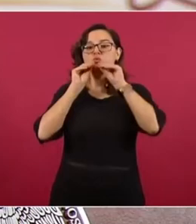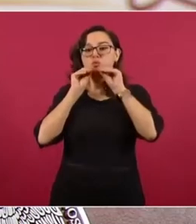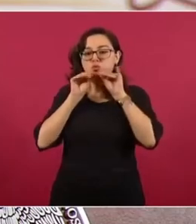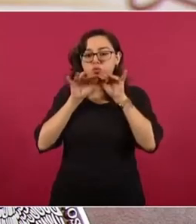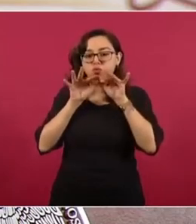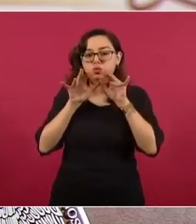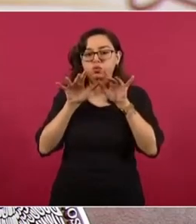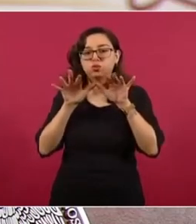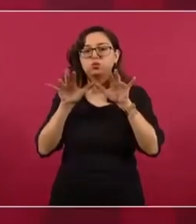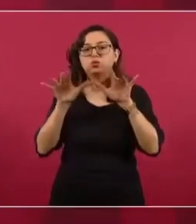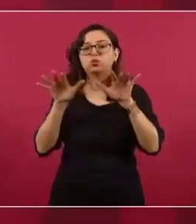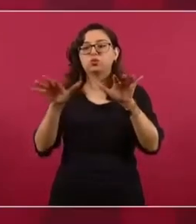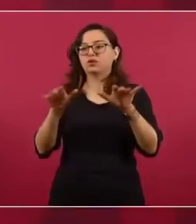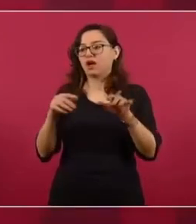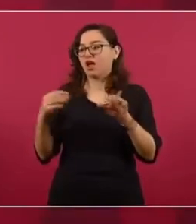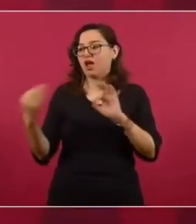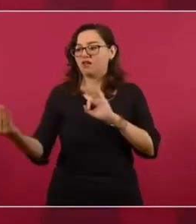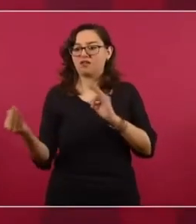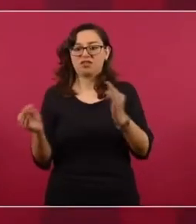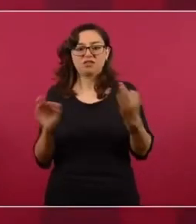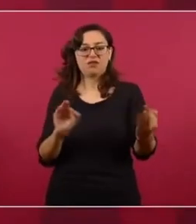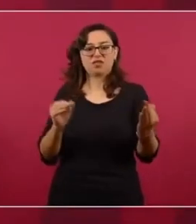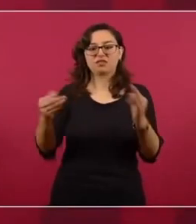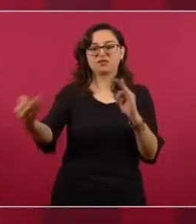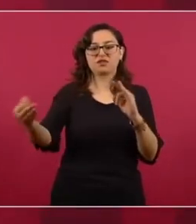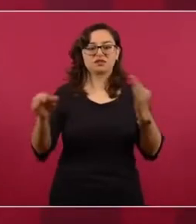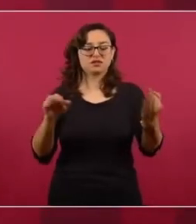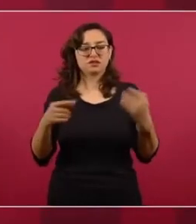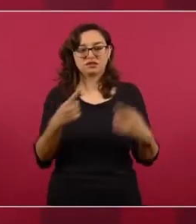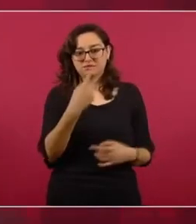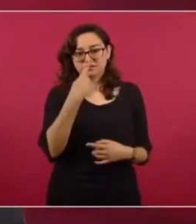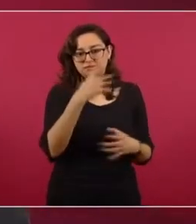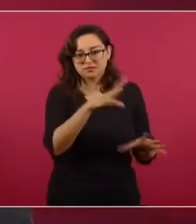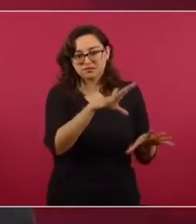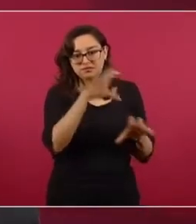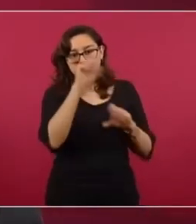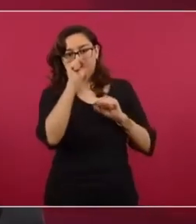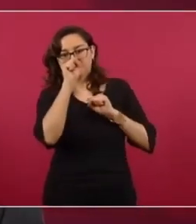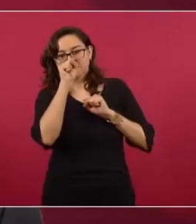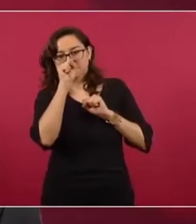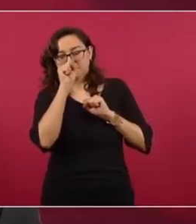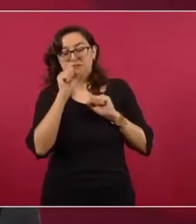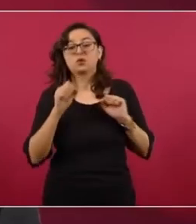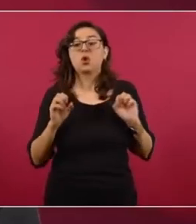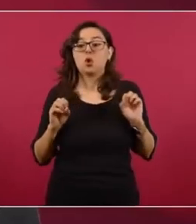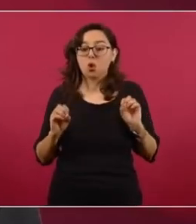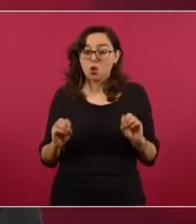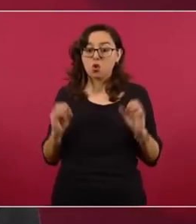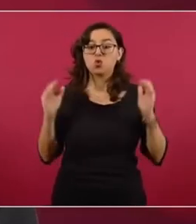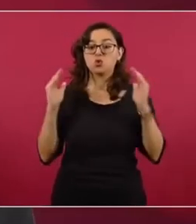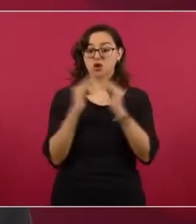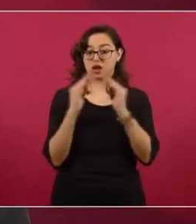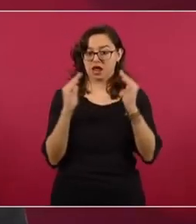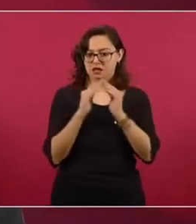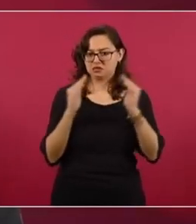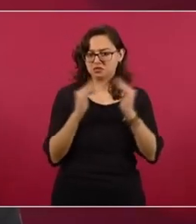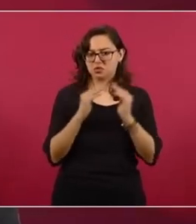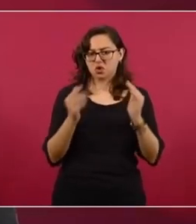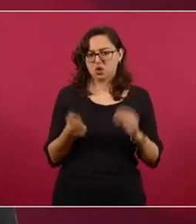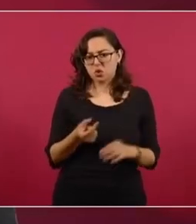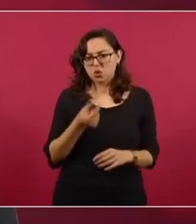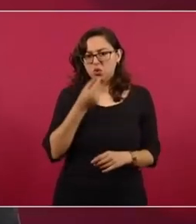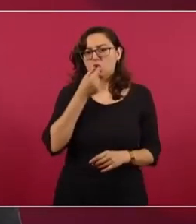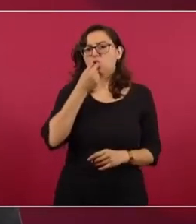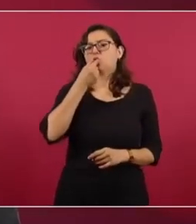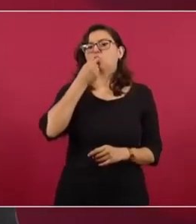y entonces está contaminando a quienes le rodean. O alguien vapea en la casa, un adulto, por ejemplo, vapea